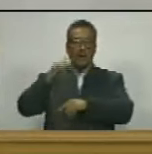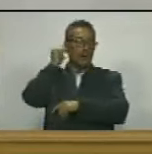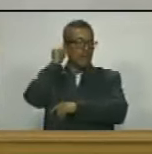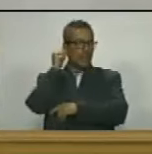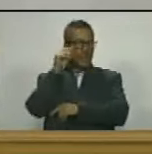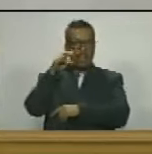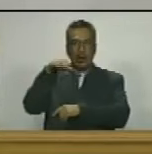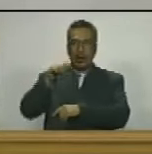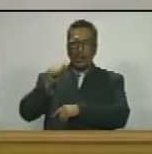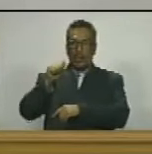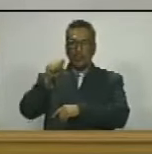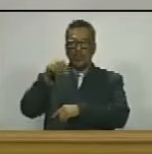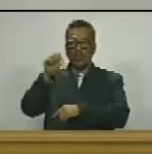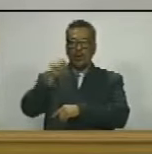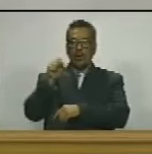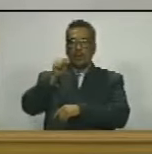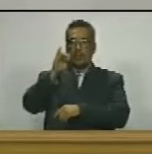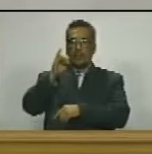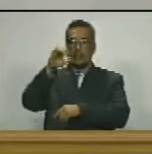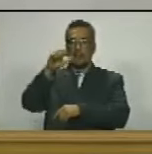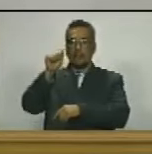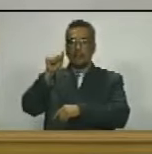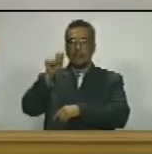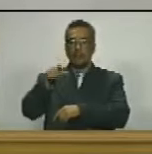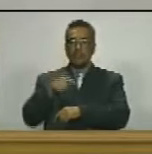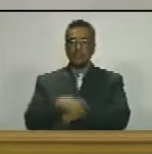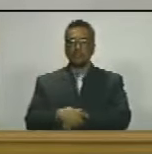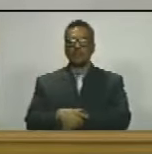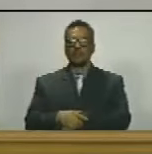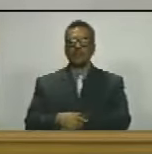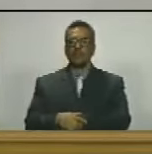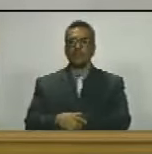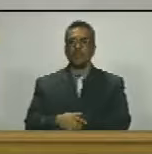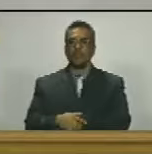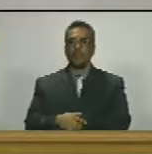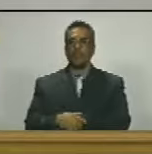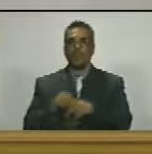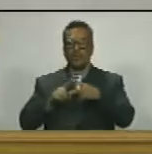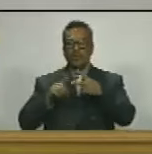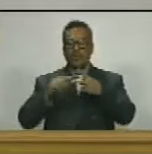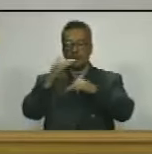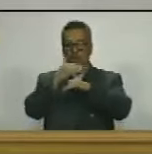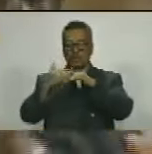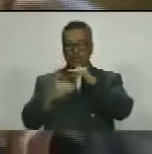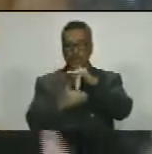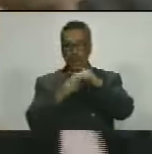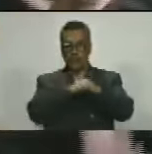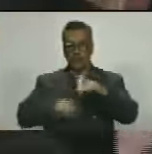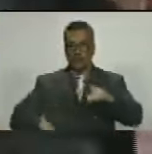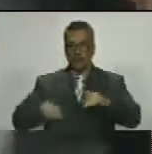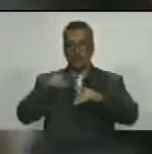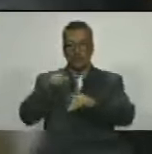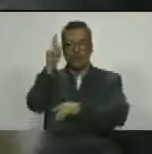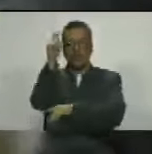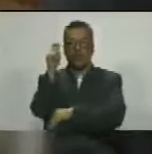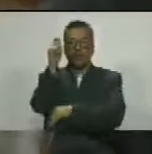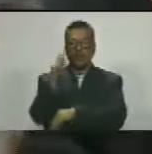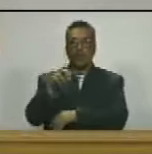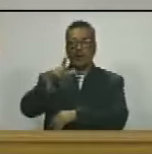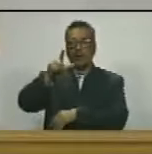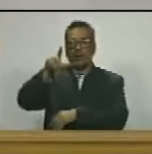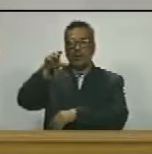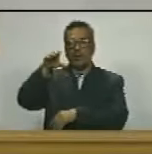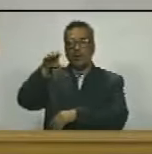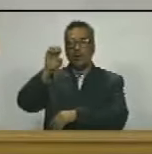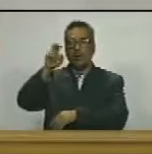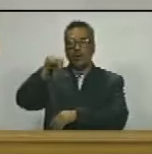hacia yajaira villegas polhack segundo vicepresidente diputado leonardo